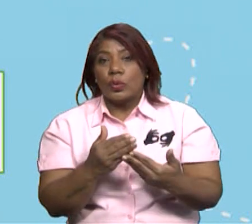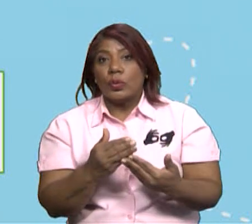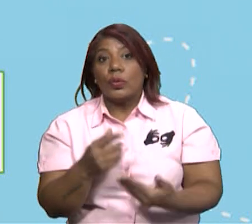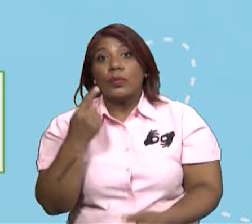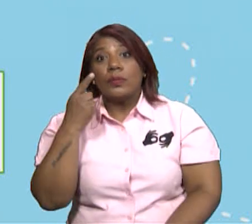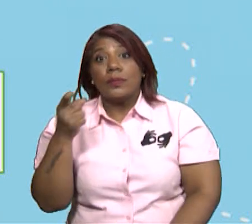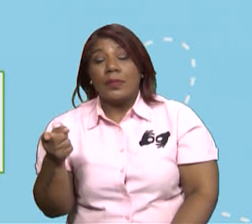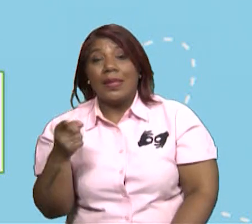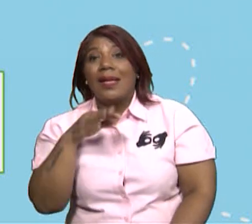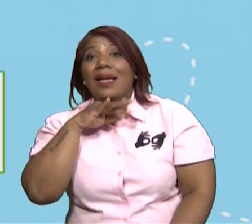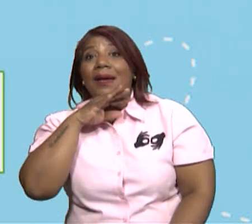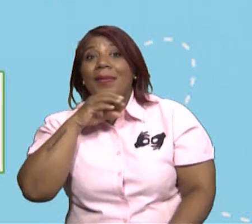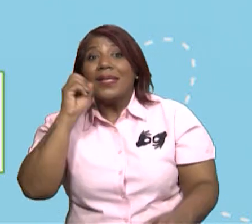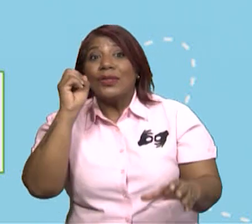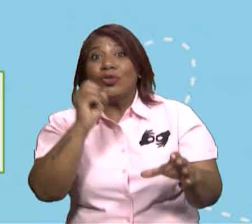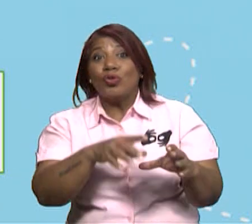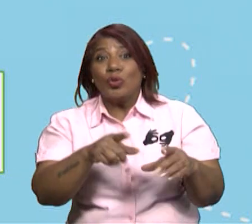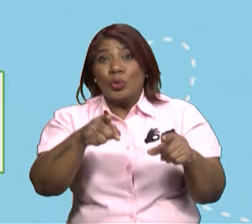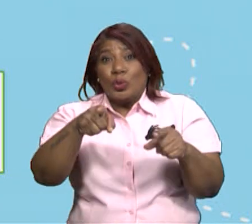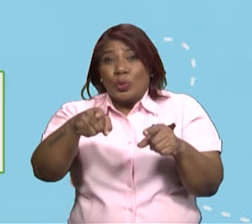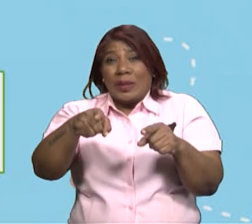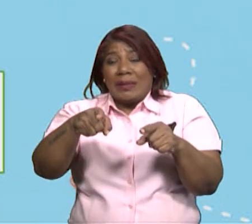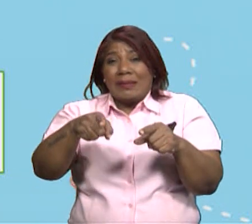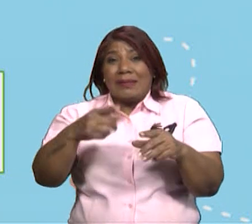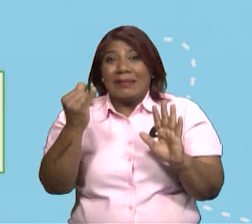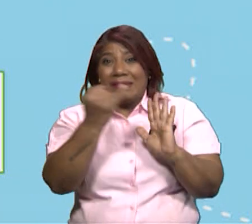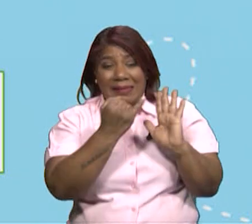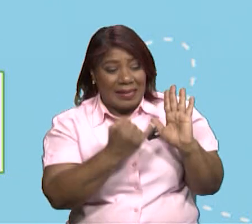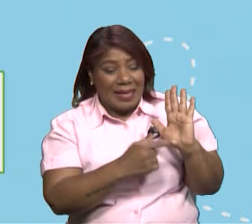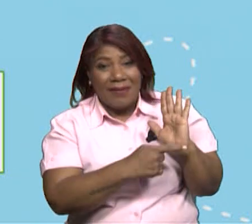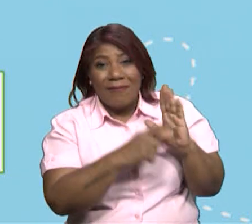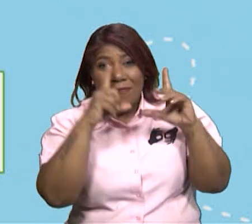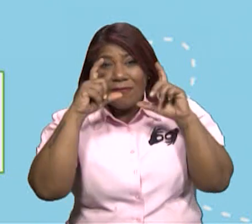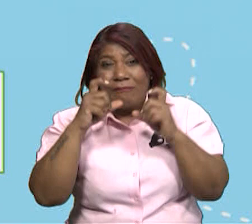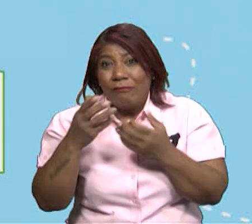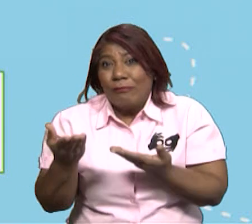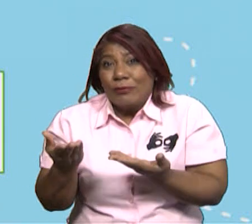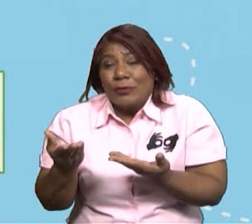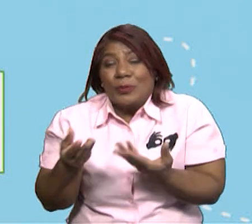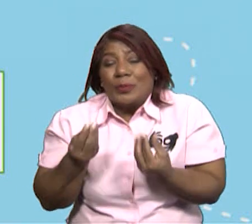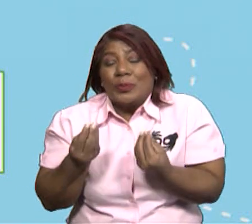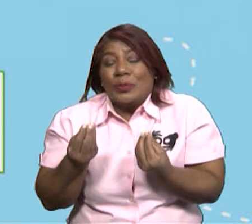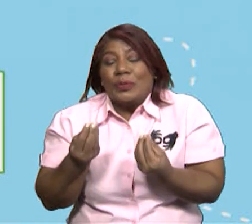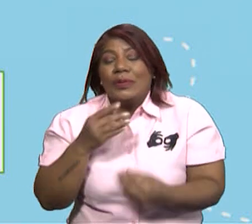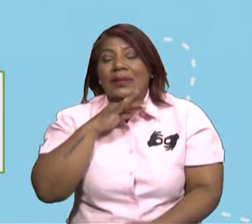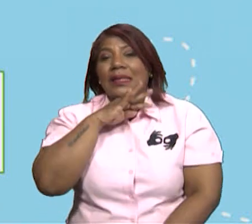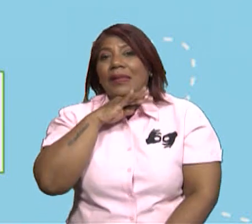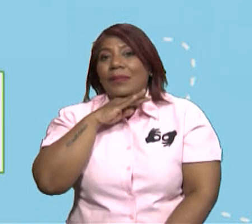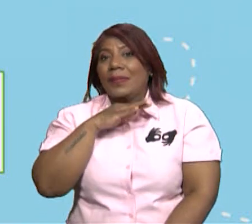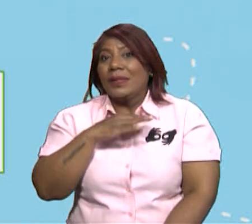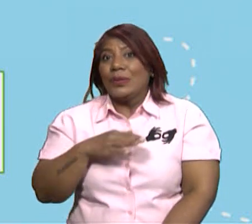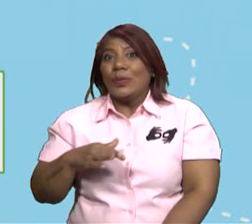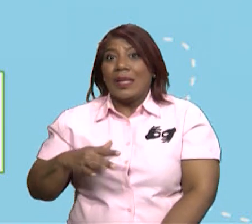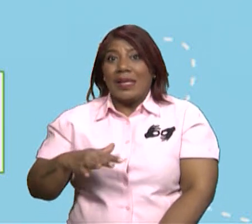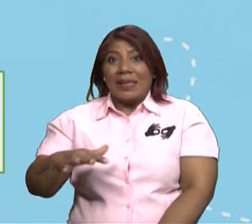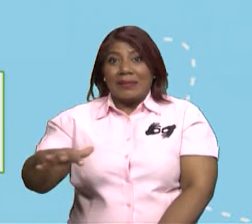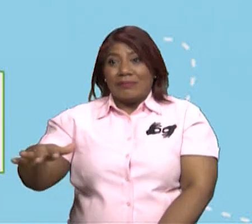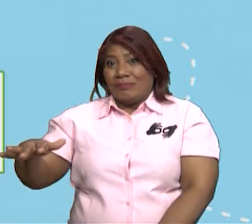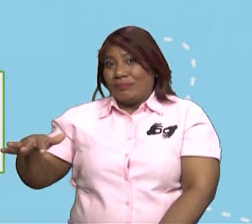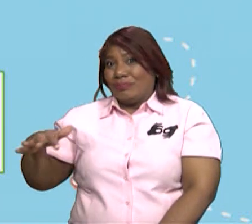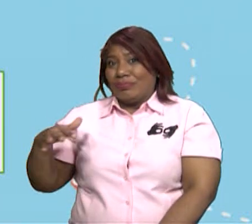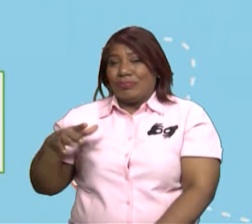del agua, la contaminación del aire y alteración de los suelos, la basura y entre otras.